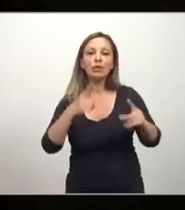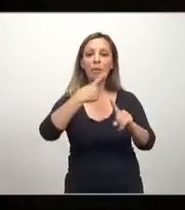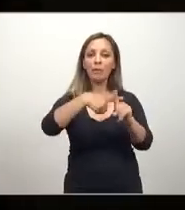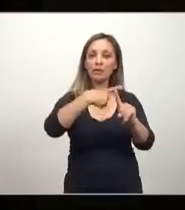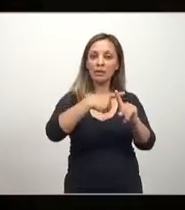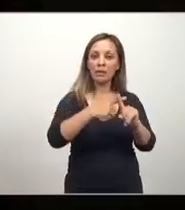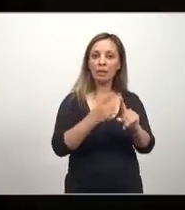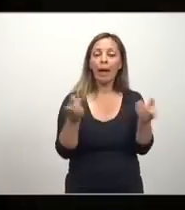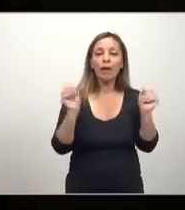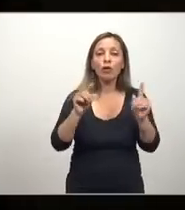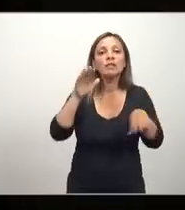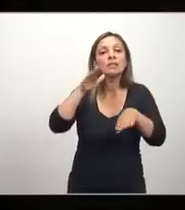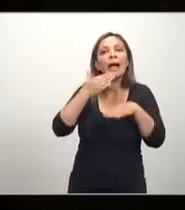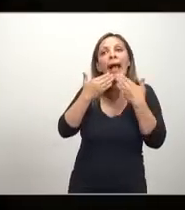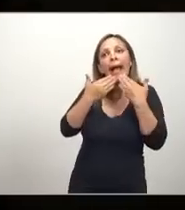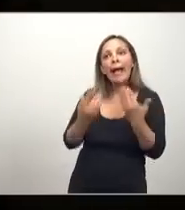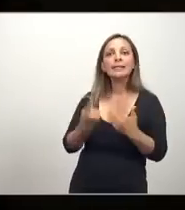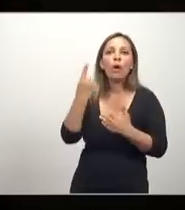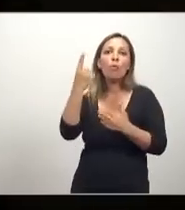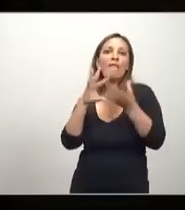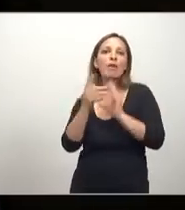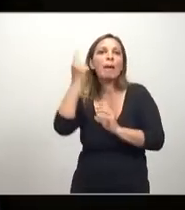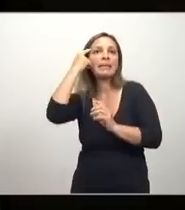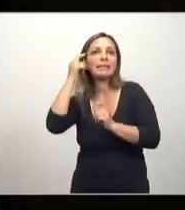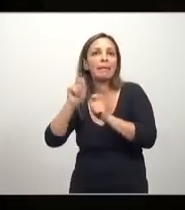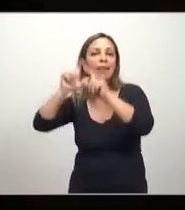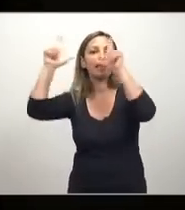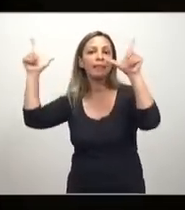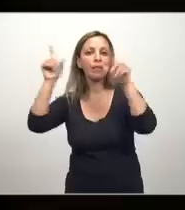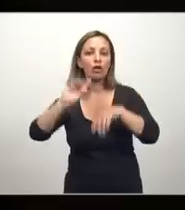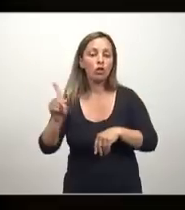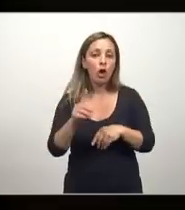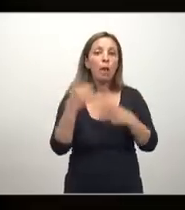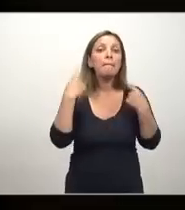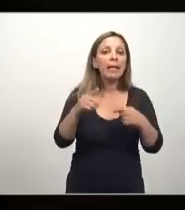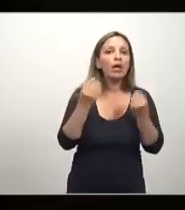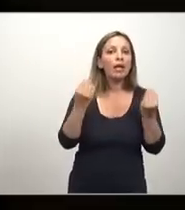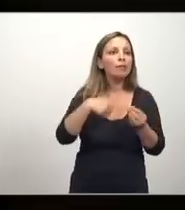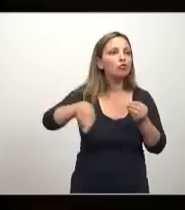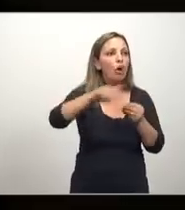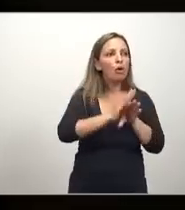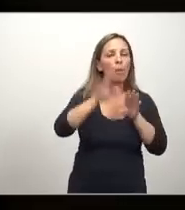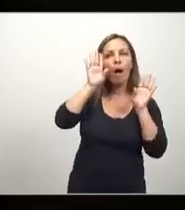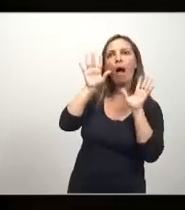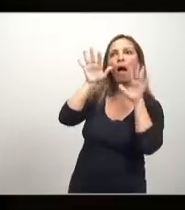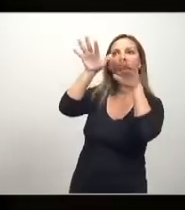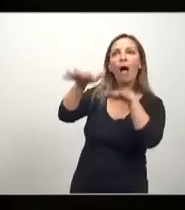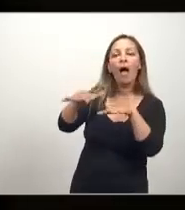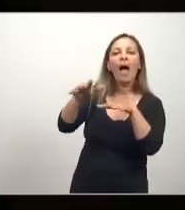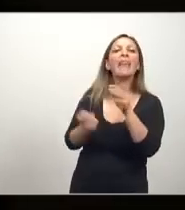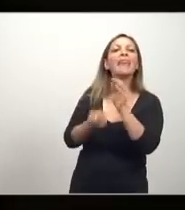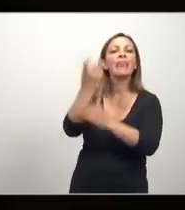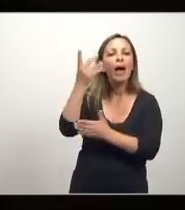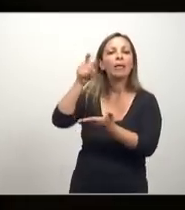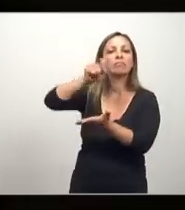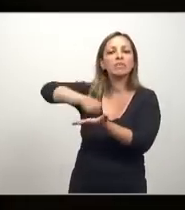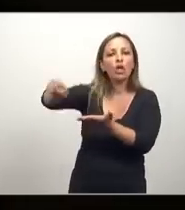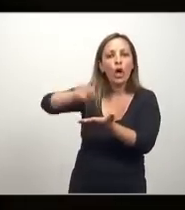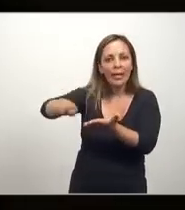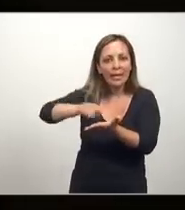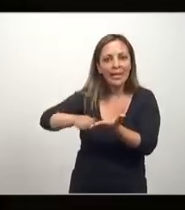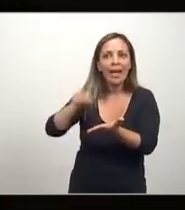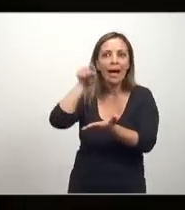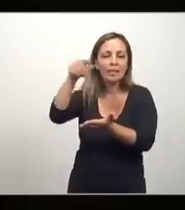y no propiedad de ninguna ideología, lo que hacen es darle todo, supuestamente un marco teórico, un soporte teórico,